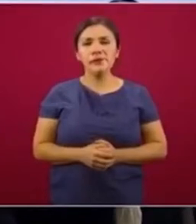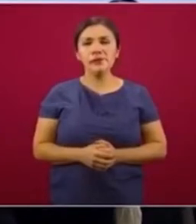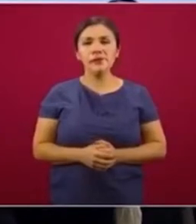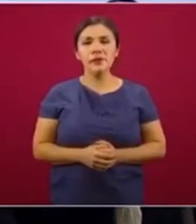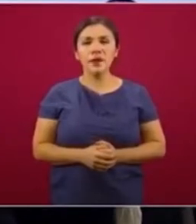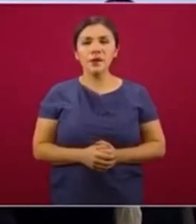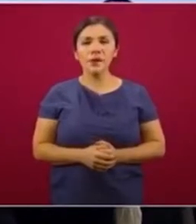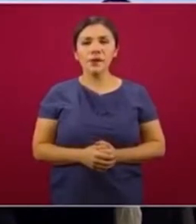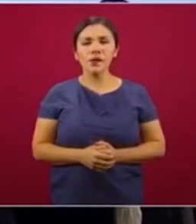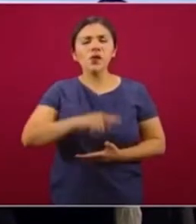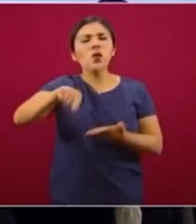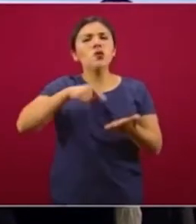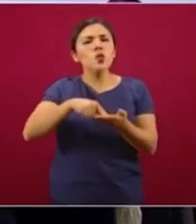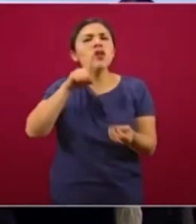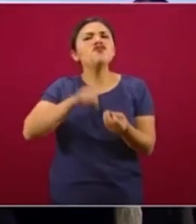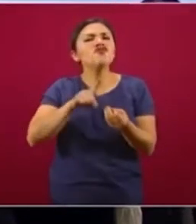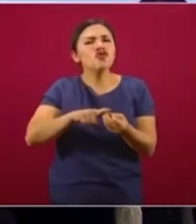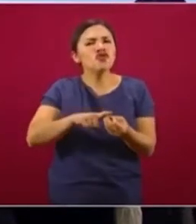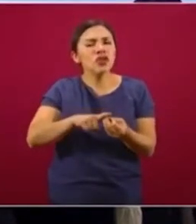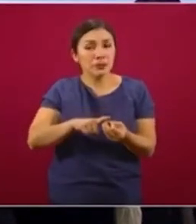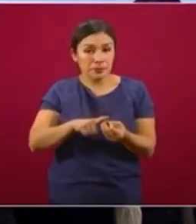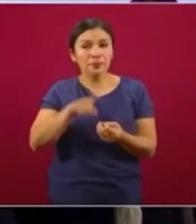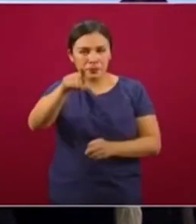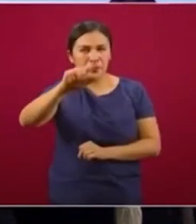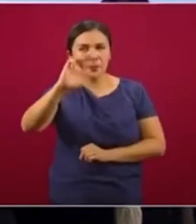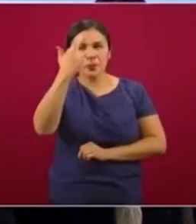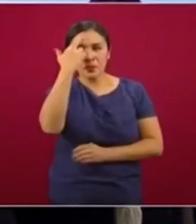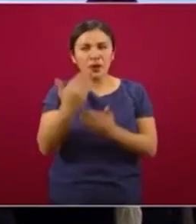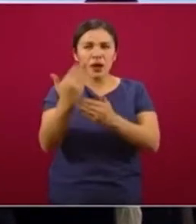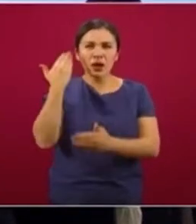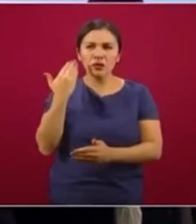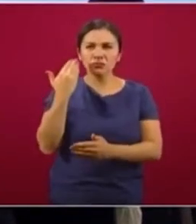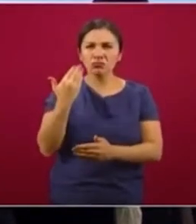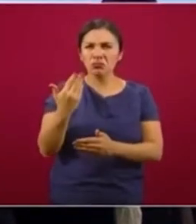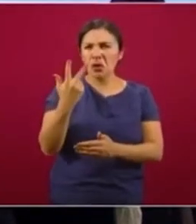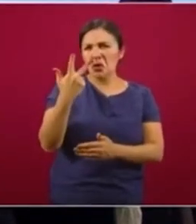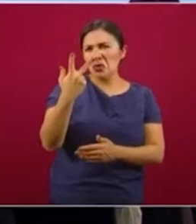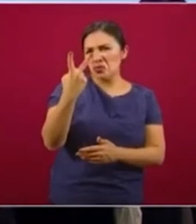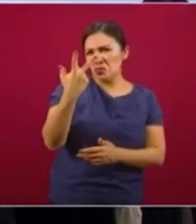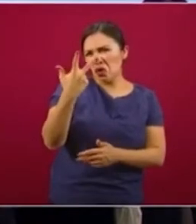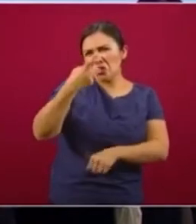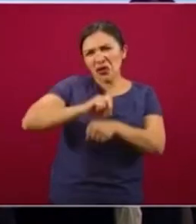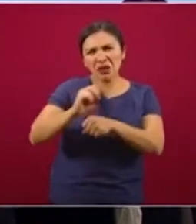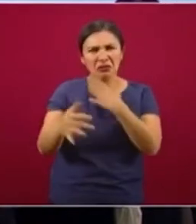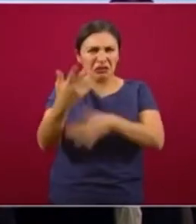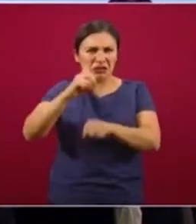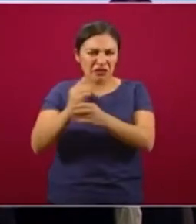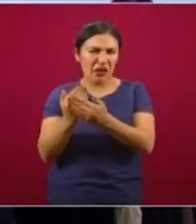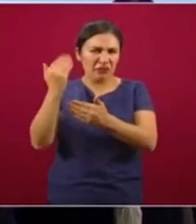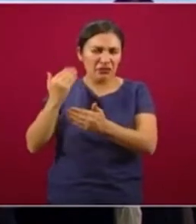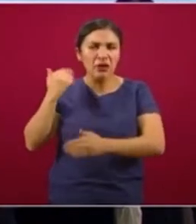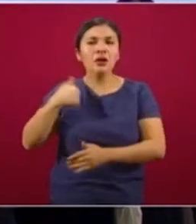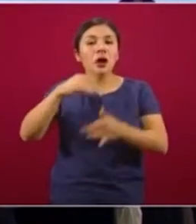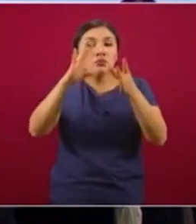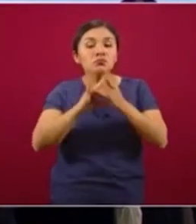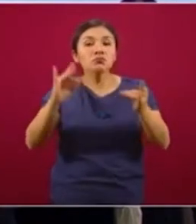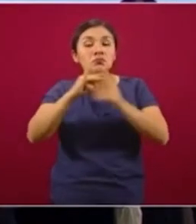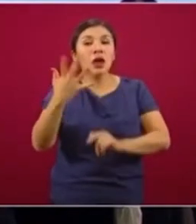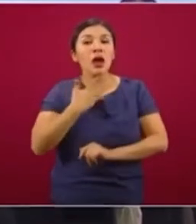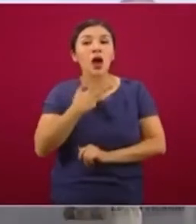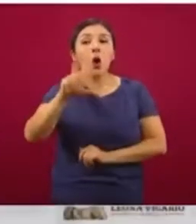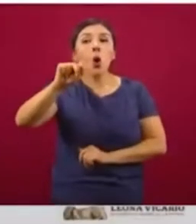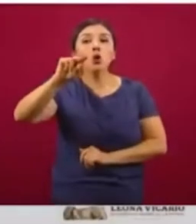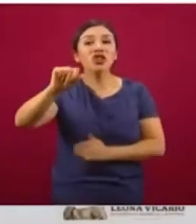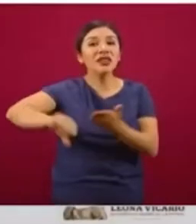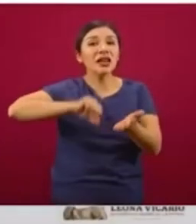¿Dónde estamos ahorita? Si ustedes recuerdan, hace ocho, quince días, quince días que estuvimos aquí, hablamos de que íbamos a tener ochenta